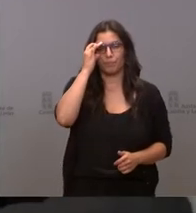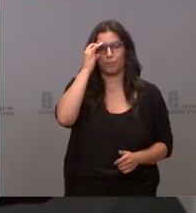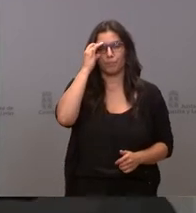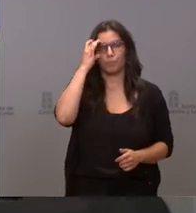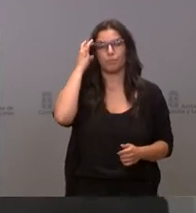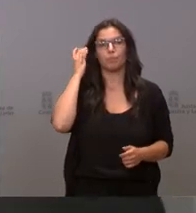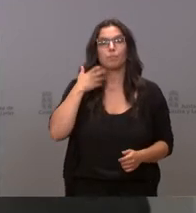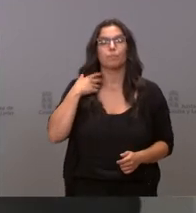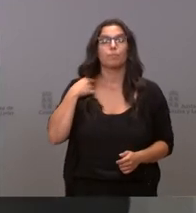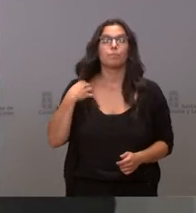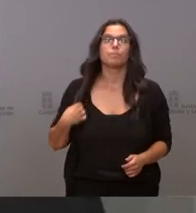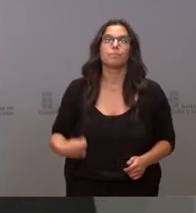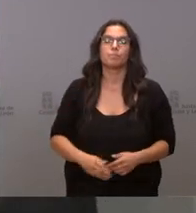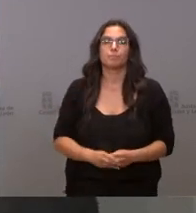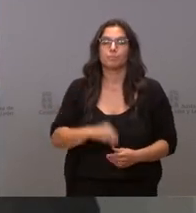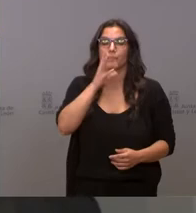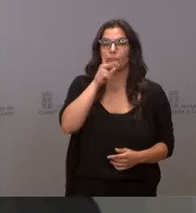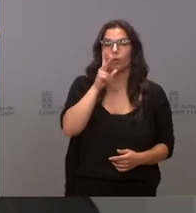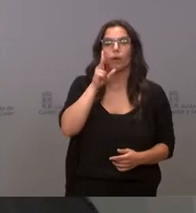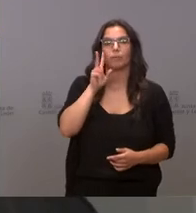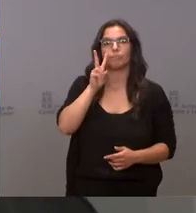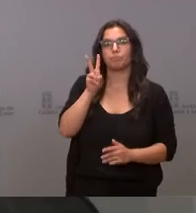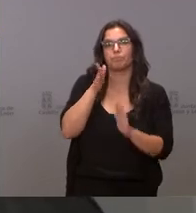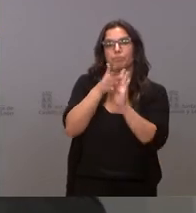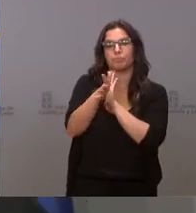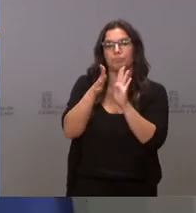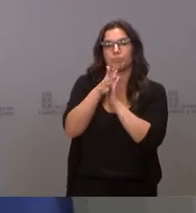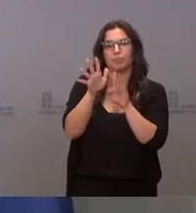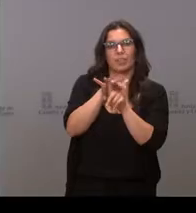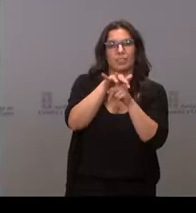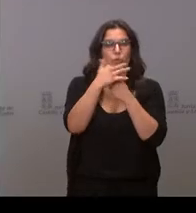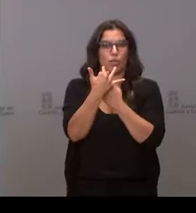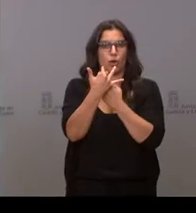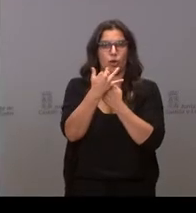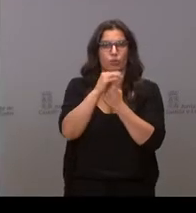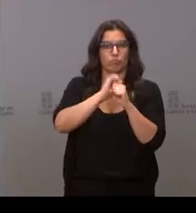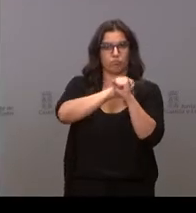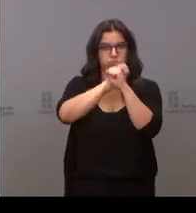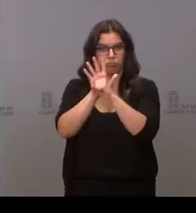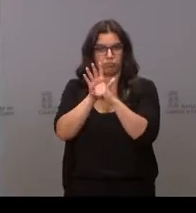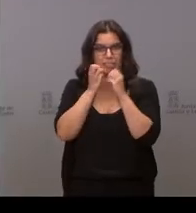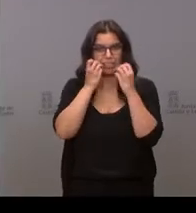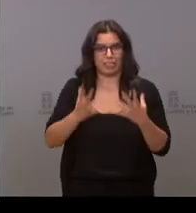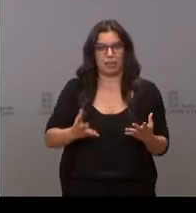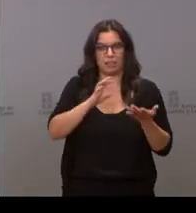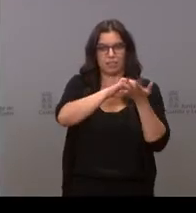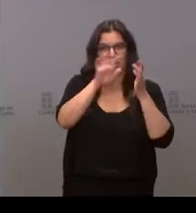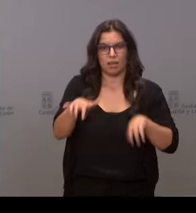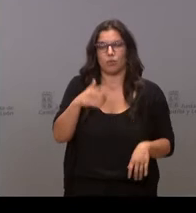Pasamos ahora a analizar la situación epidemiológica de Castilla y León